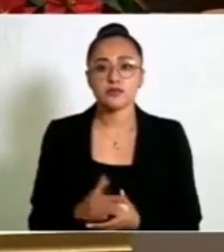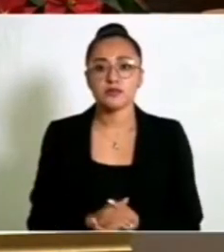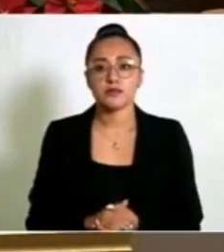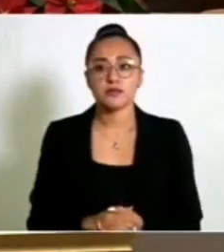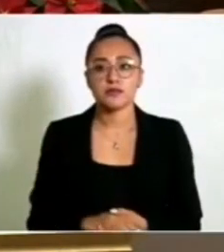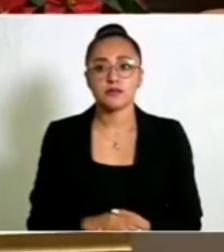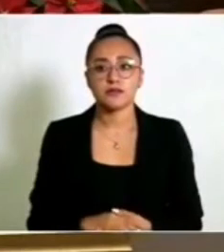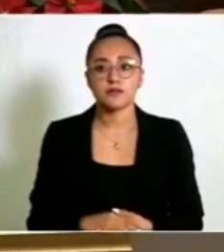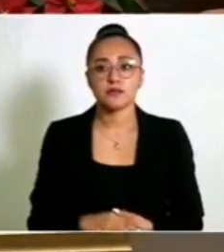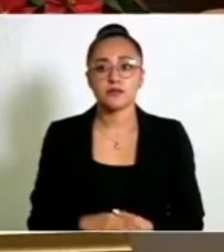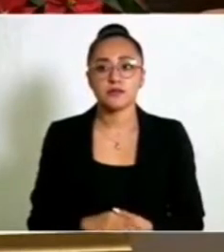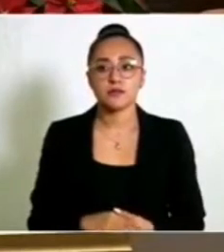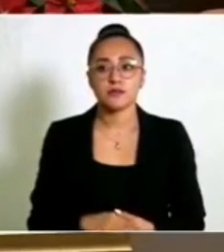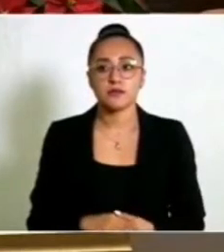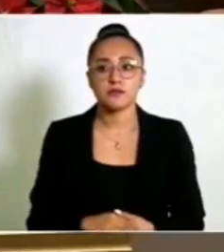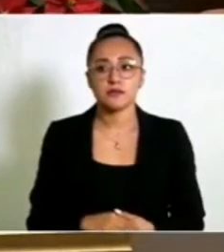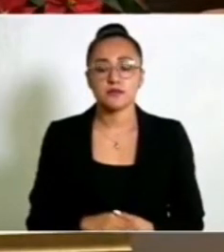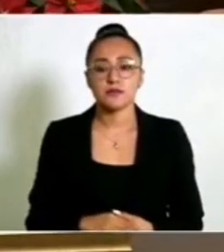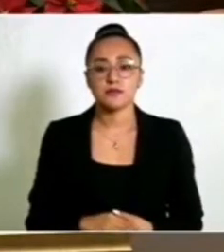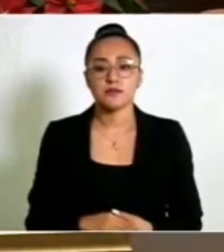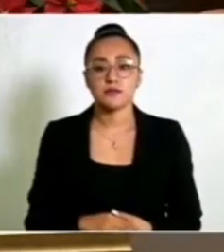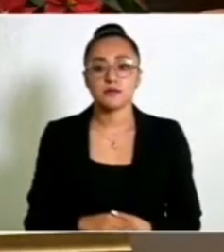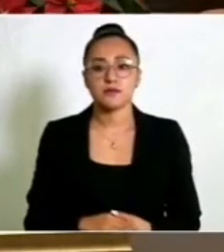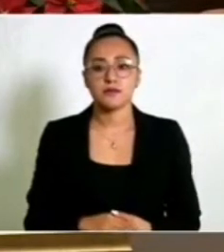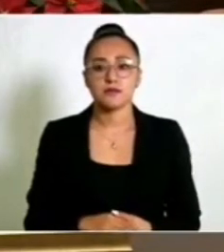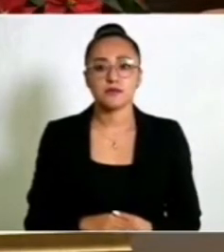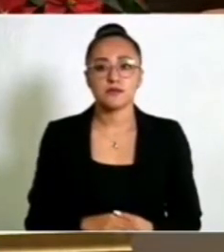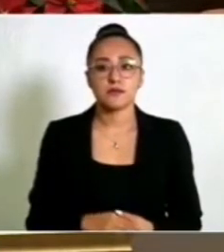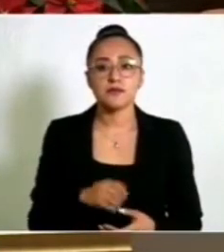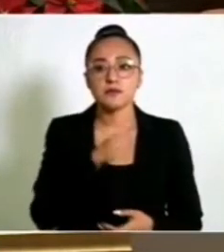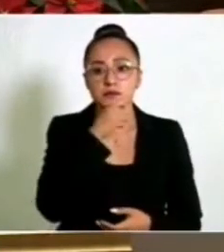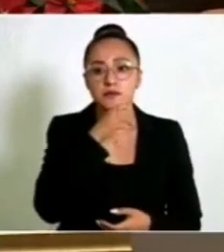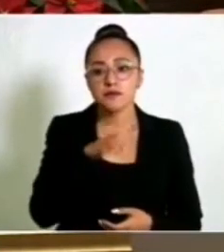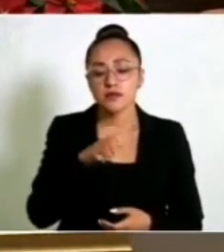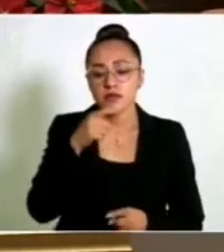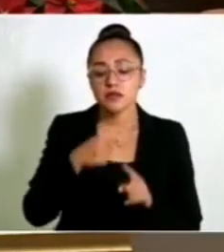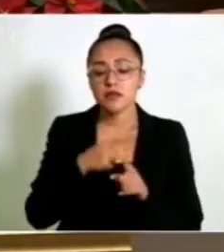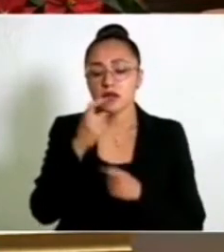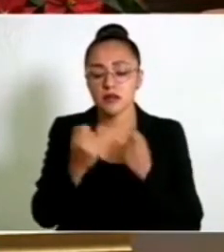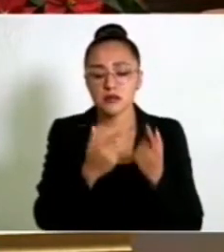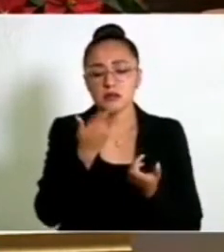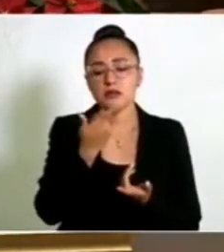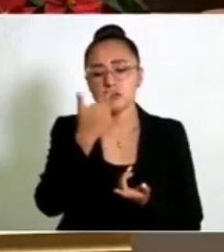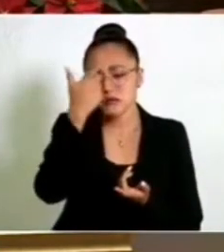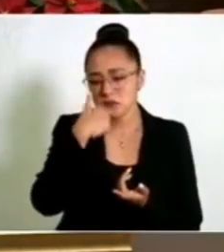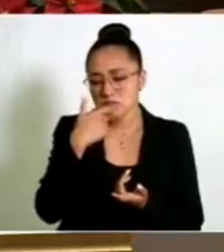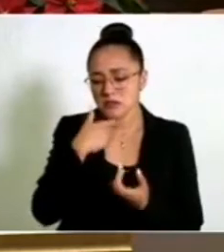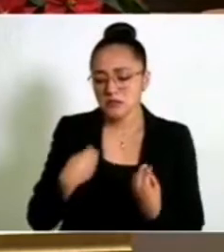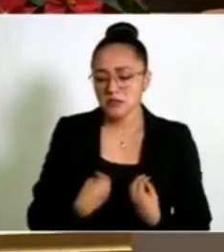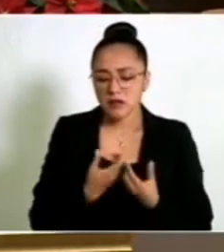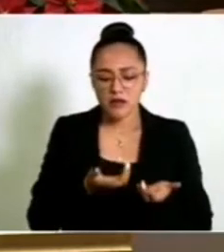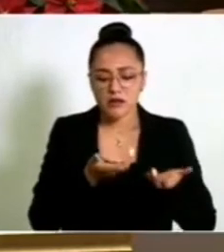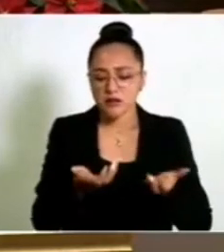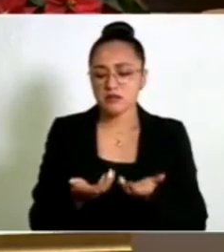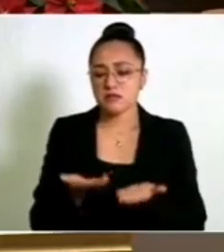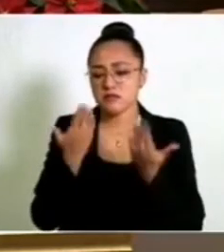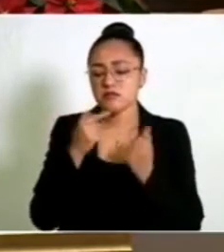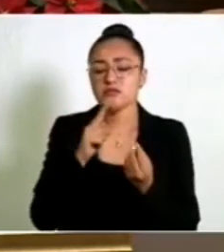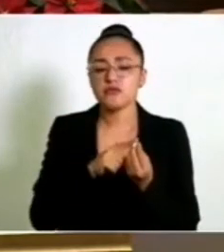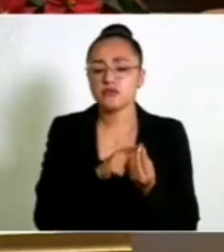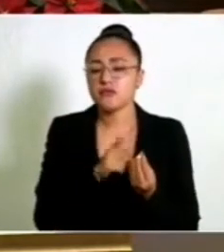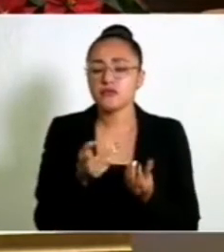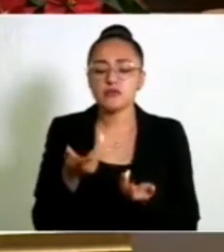Que los ancianos que viven en la indigencia en las noches no tienen dónde llegar.